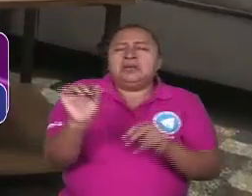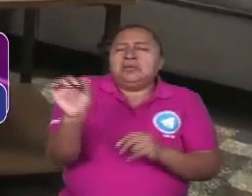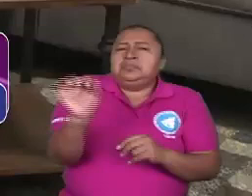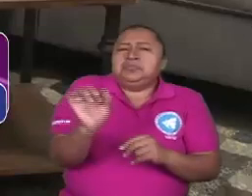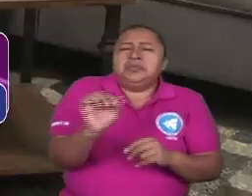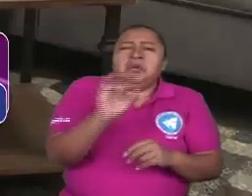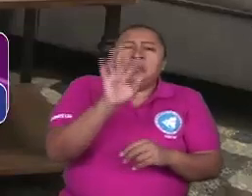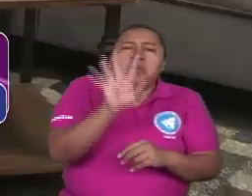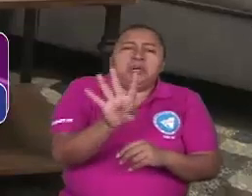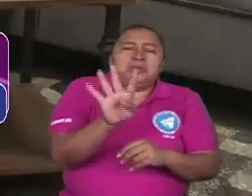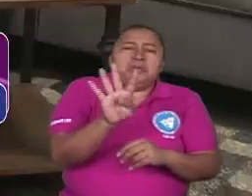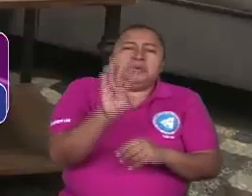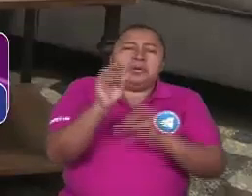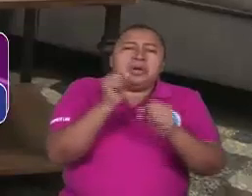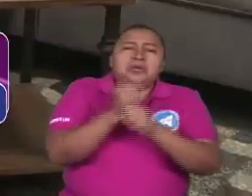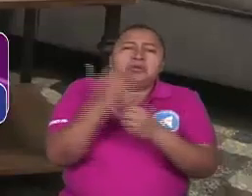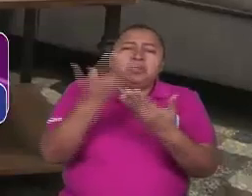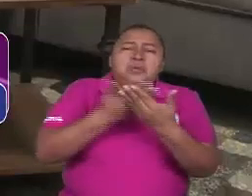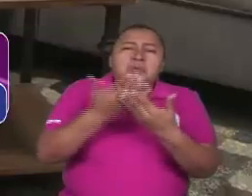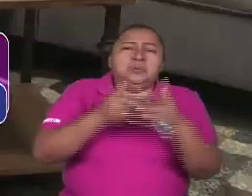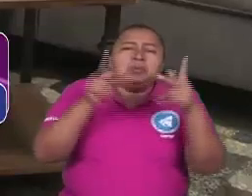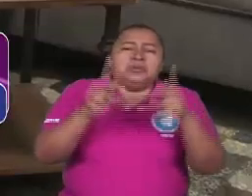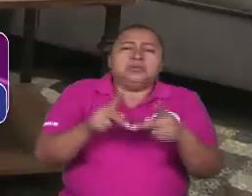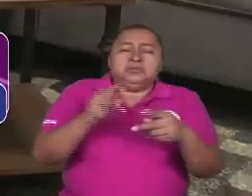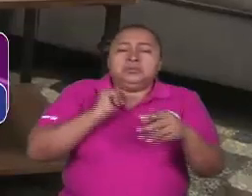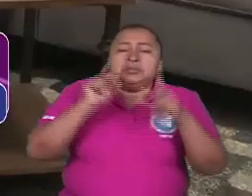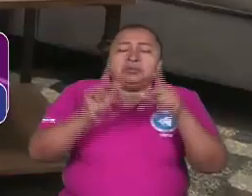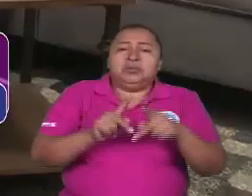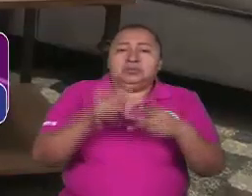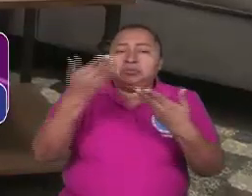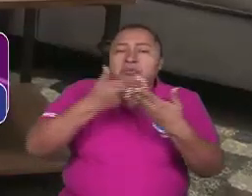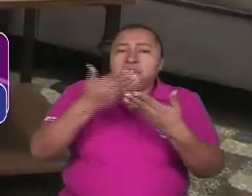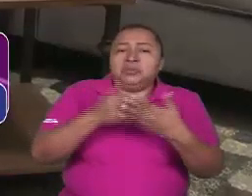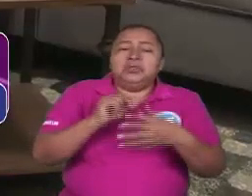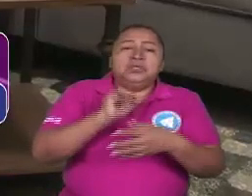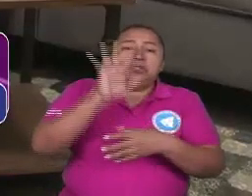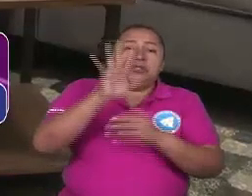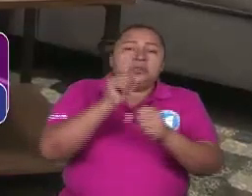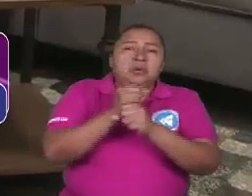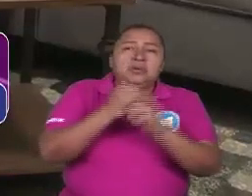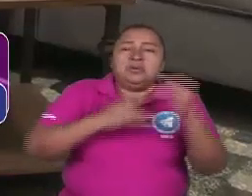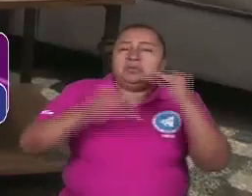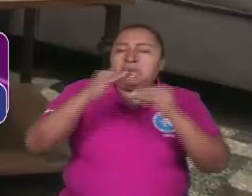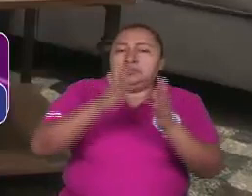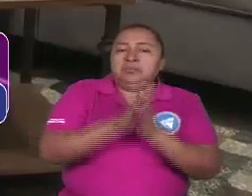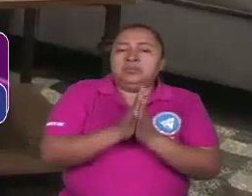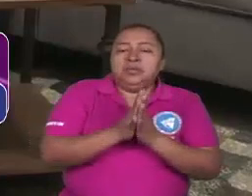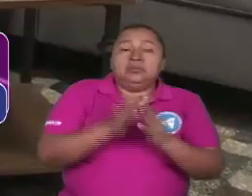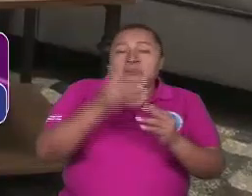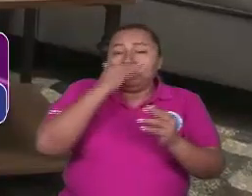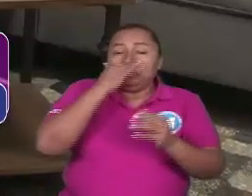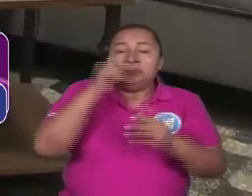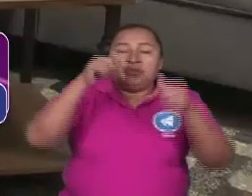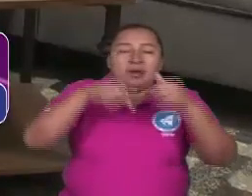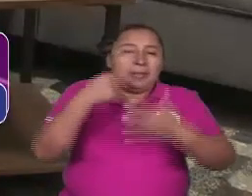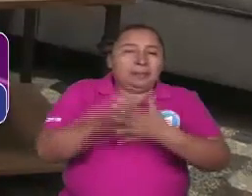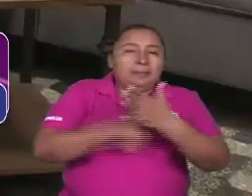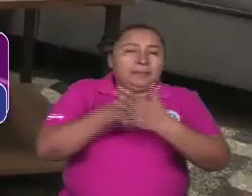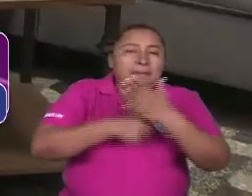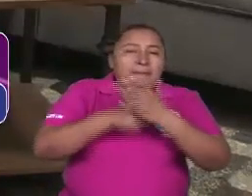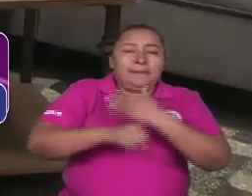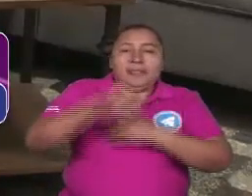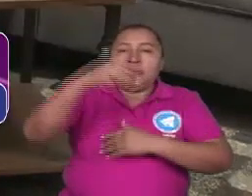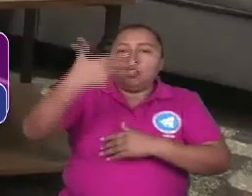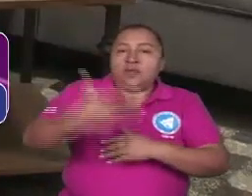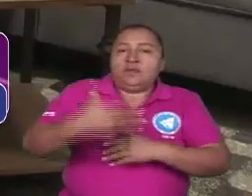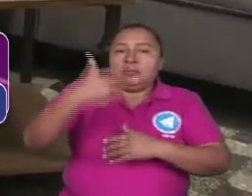4 años de estudio para el promedio de la población 5 años como máximo la revolución ahora está peleando por el noveno